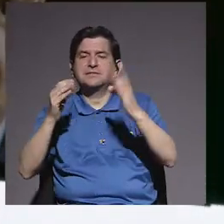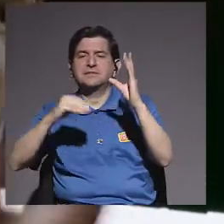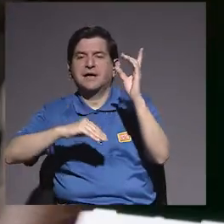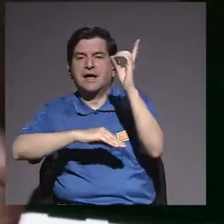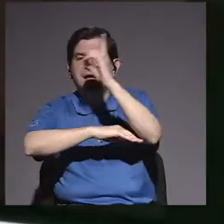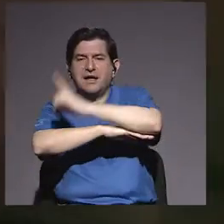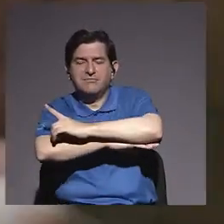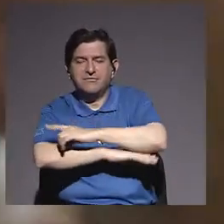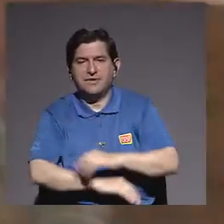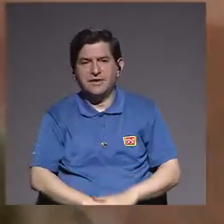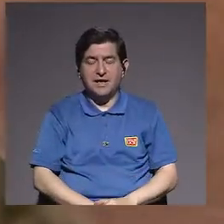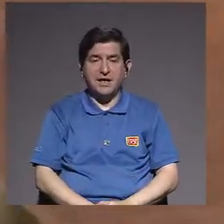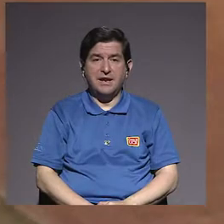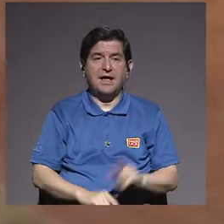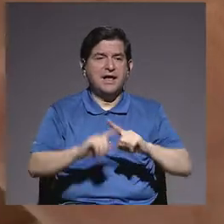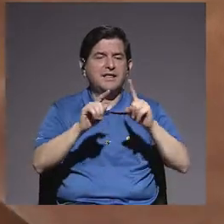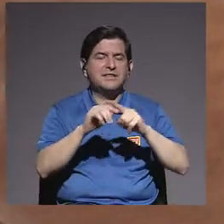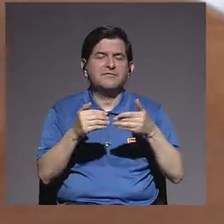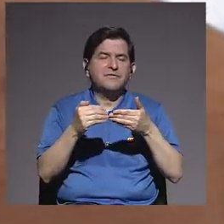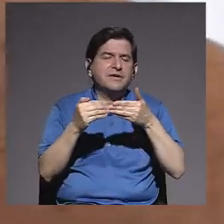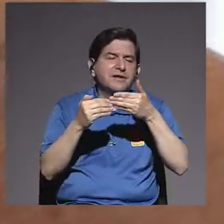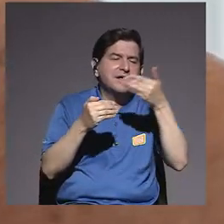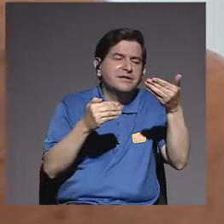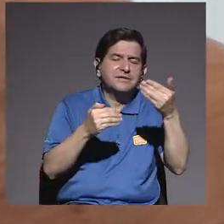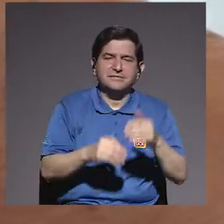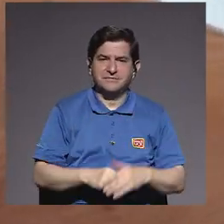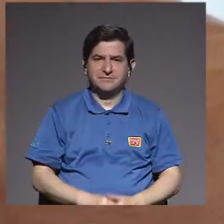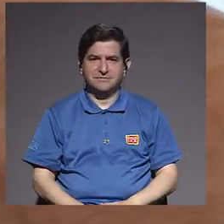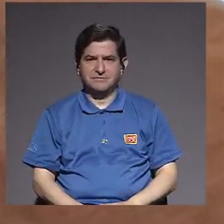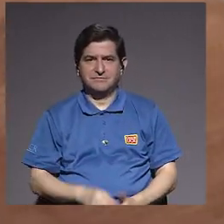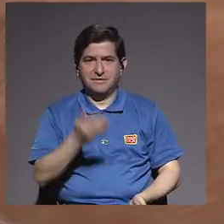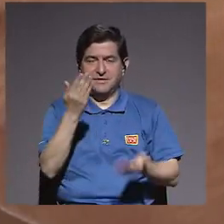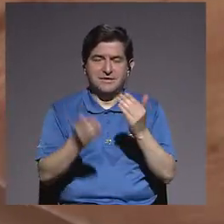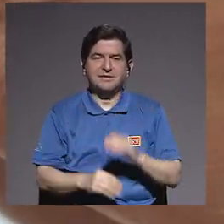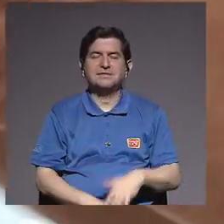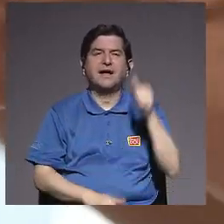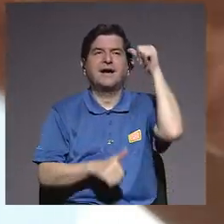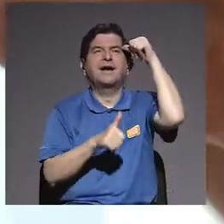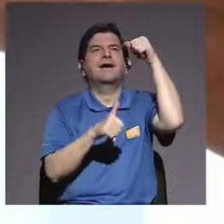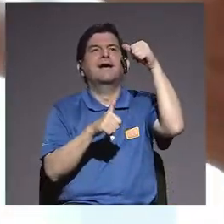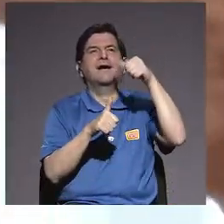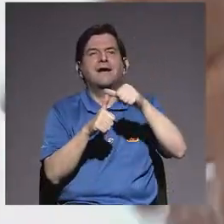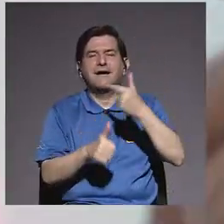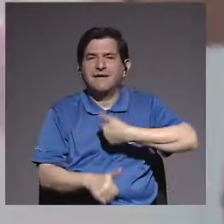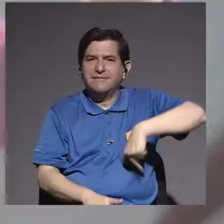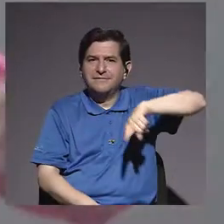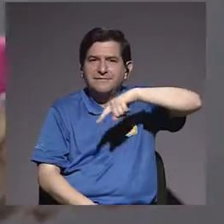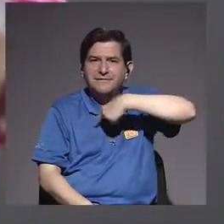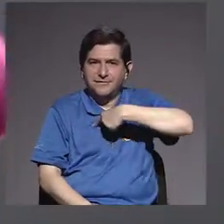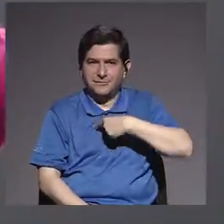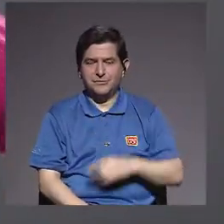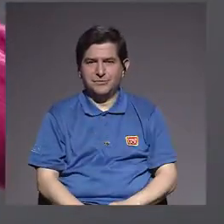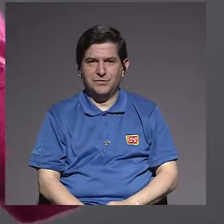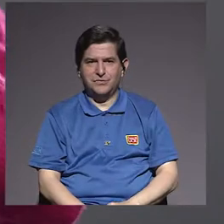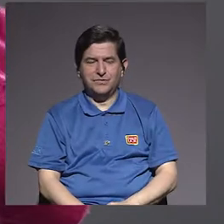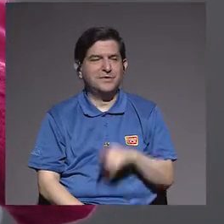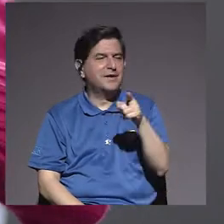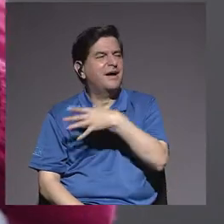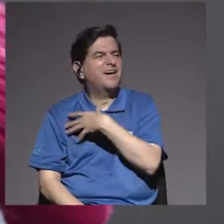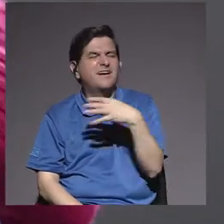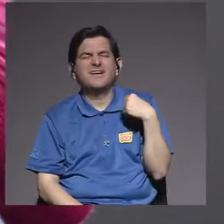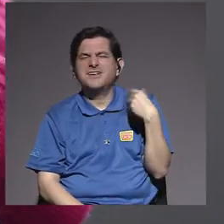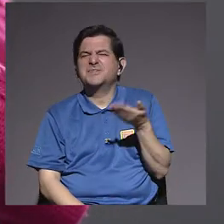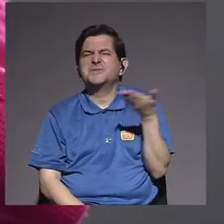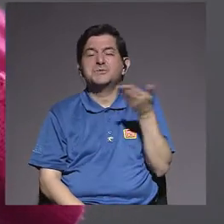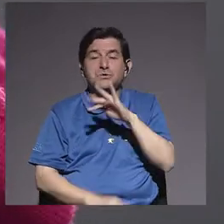del día, los detalles, los detalles, el acordarnos nosotros de qué es lo que les